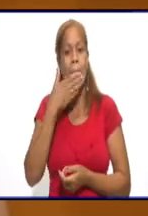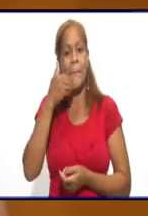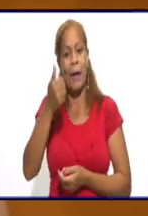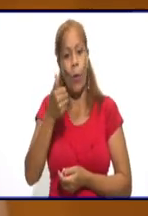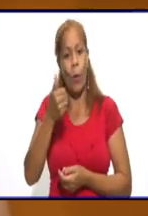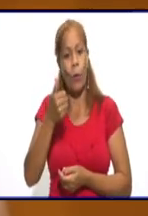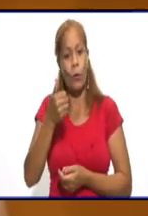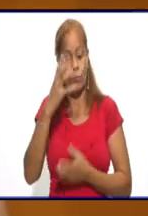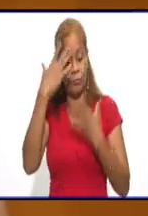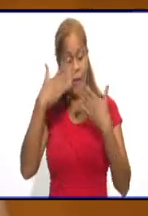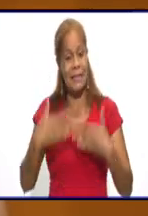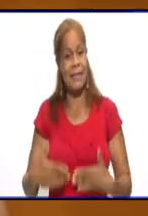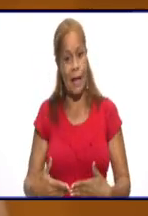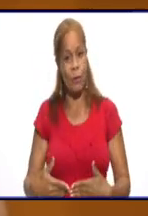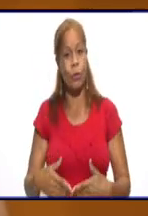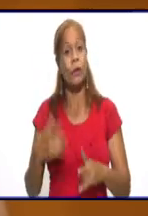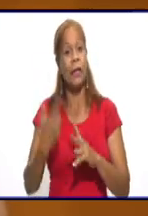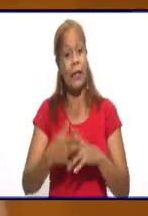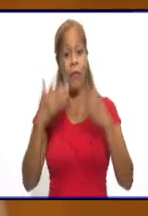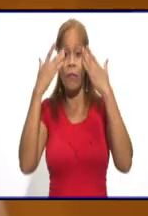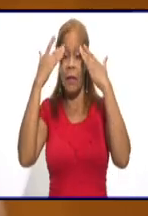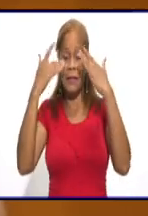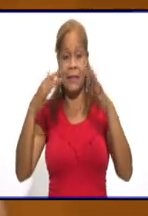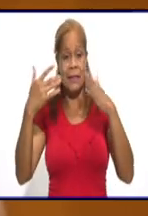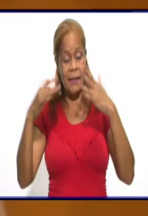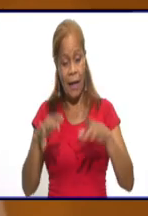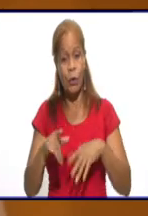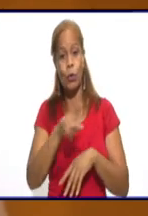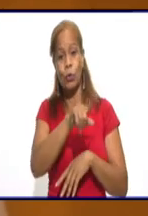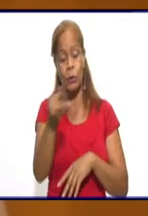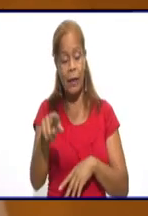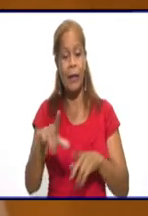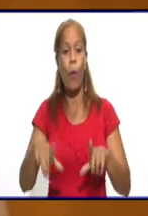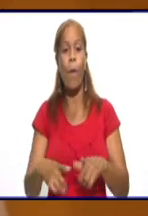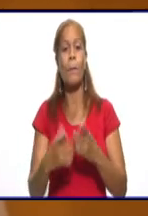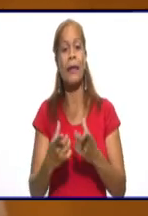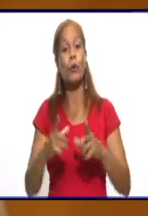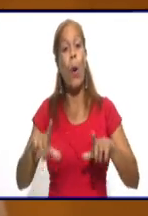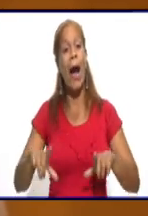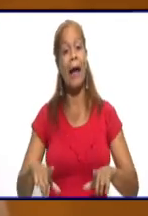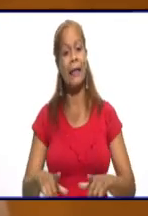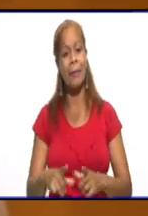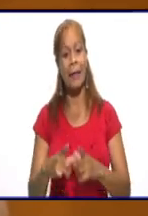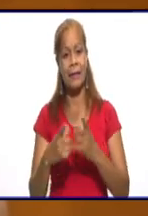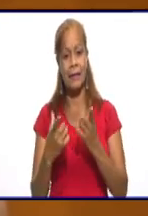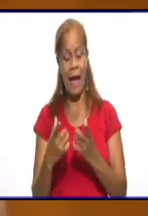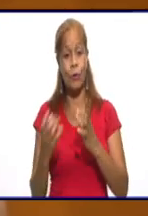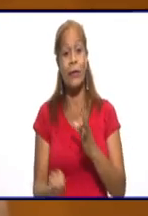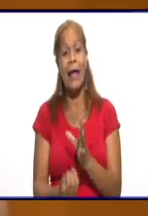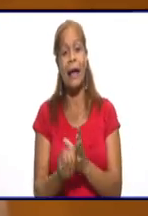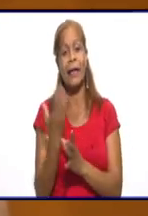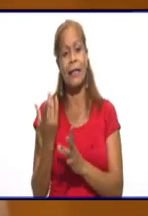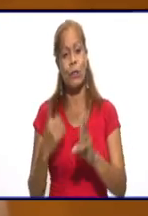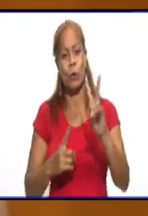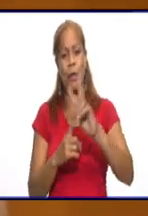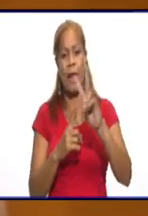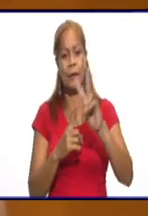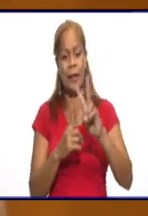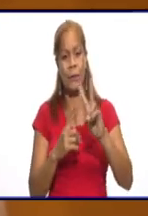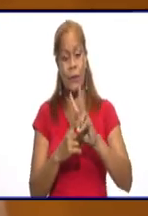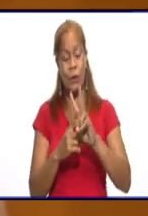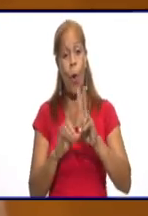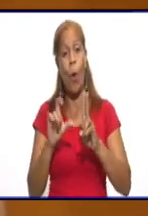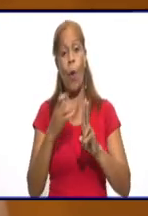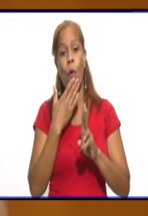paso, felicitarlos a porque sé que están cumpliendo un aniversario de la creación de su centro. Y bueno, como parte del pueblo Granmense,